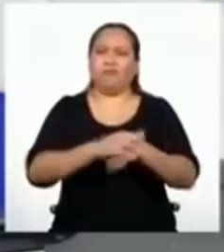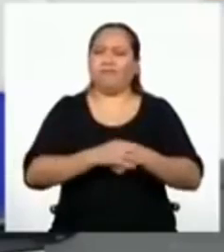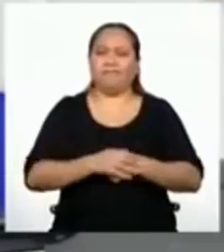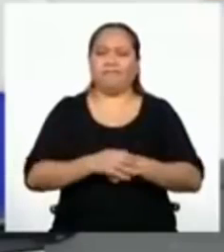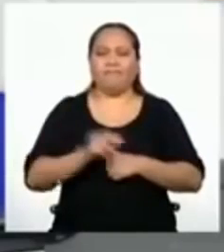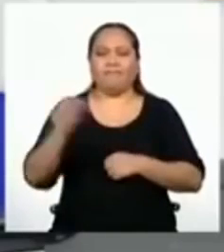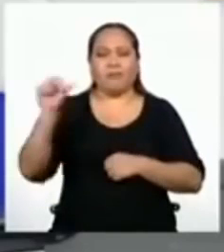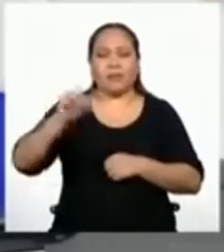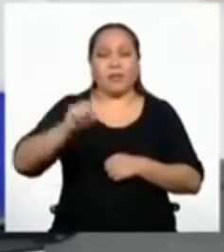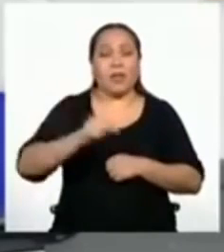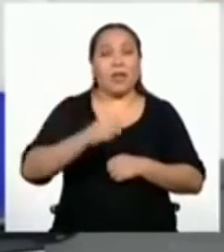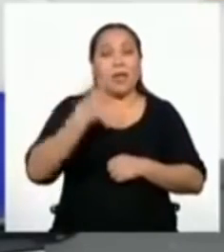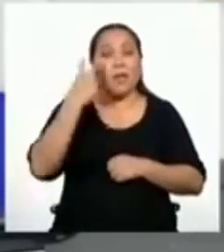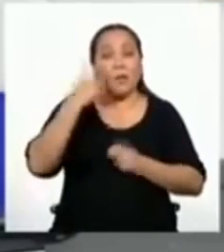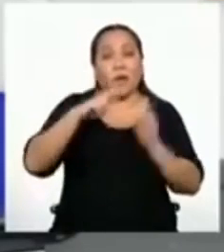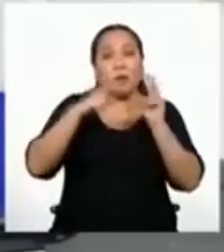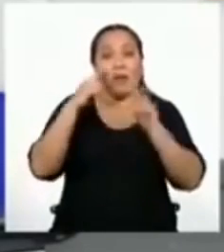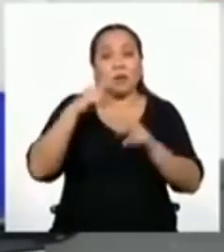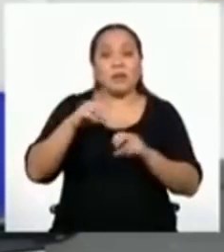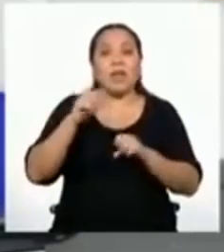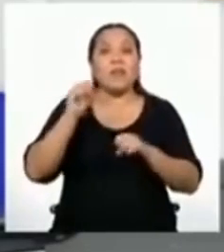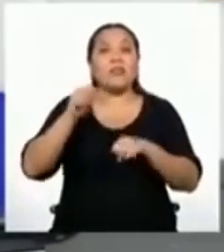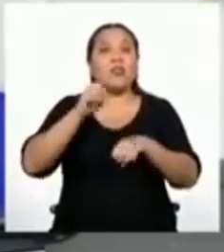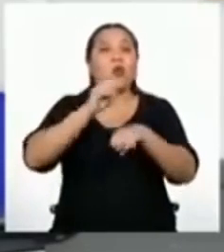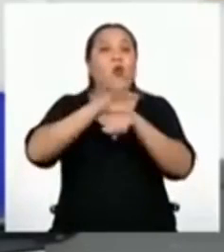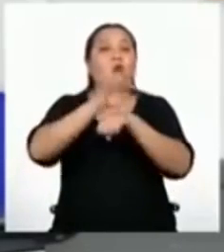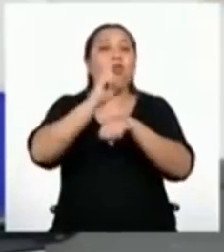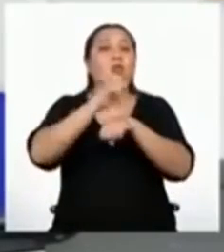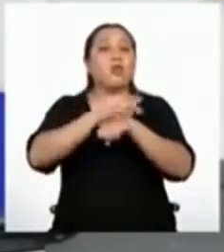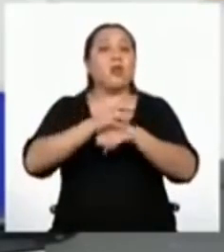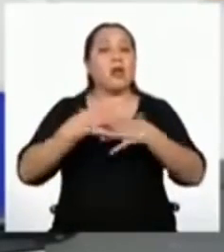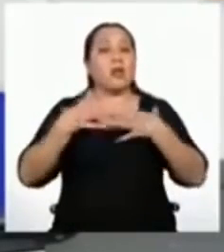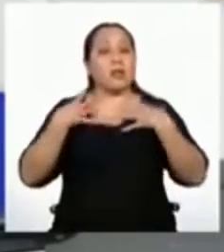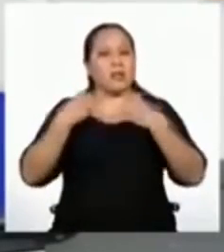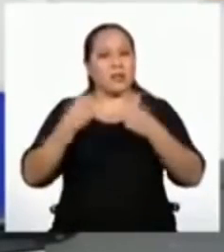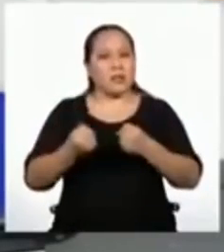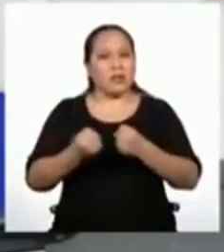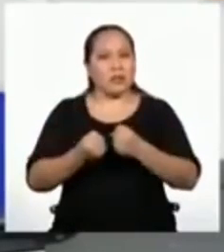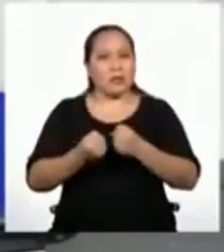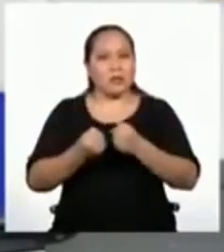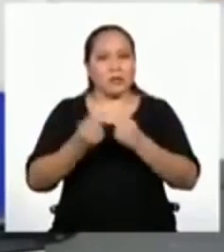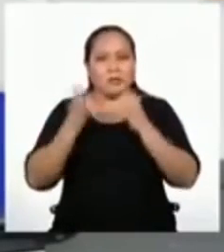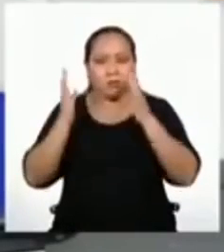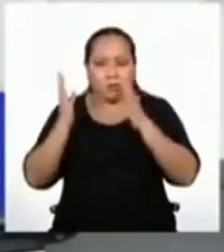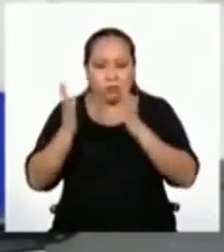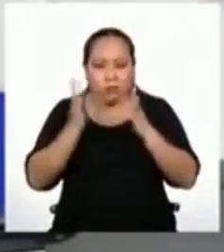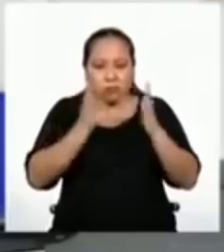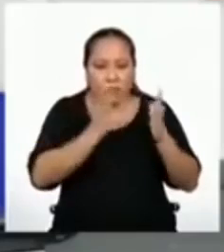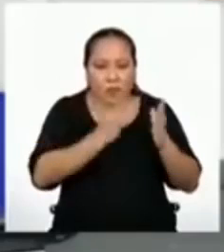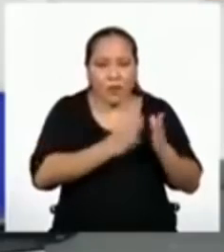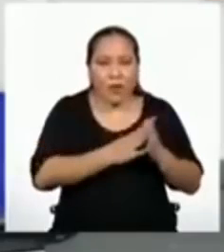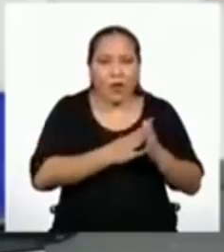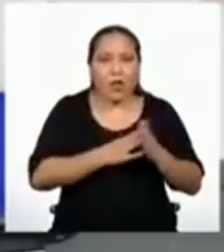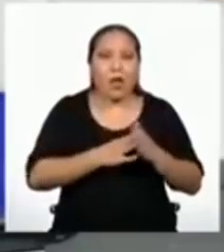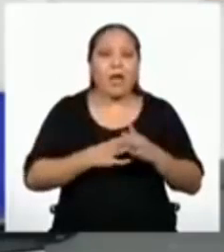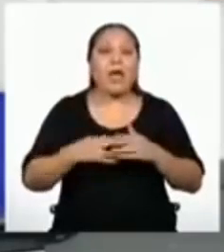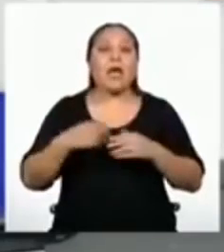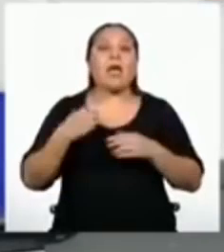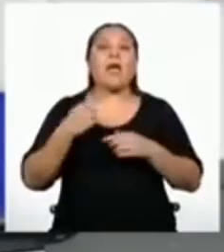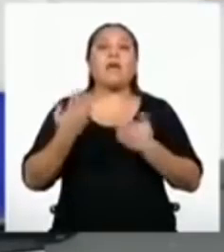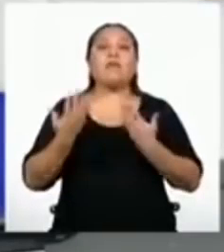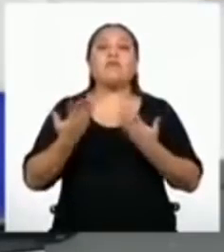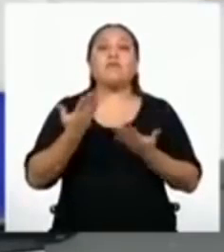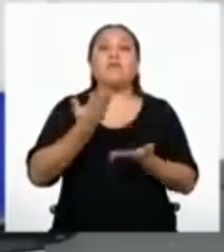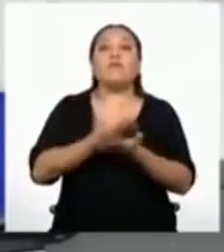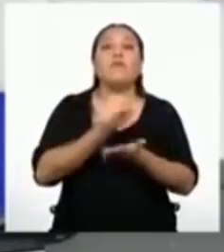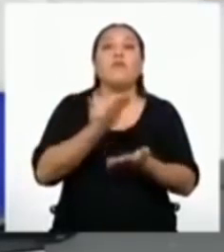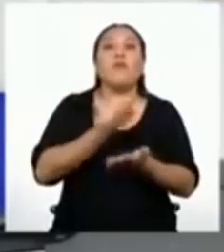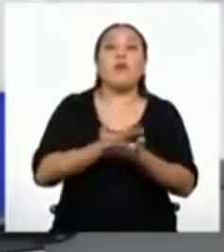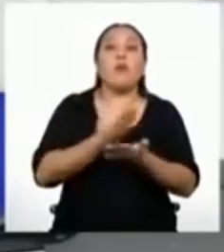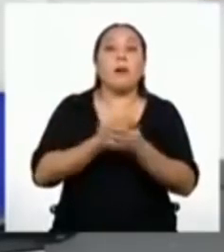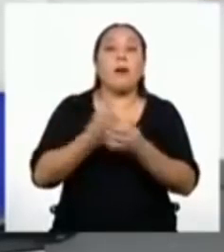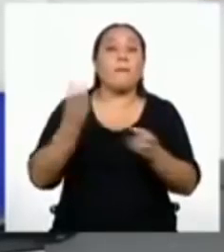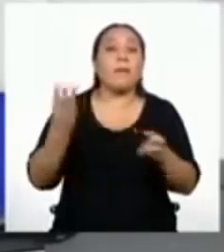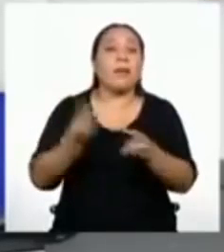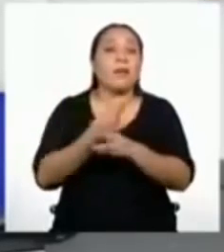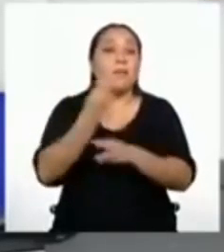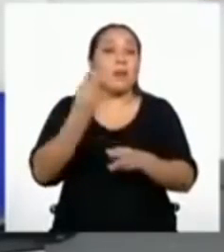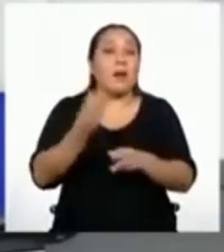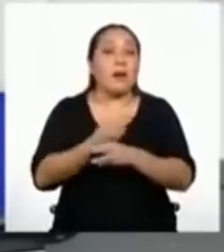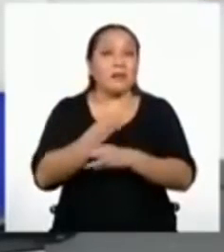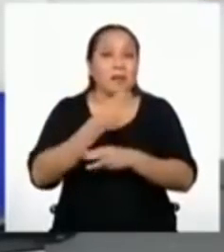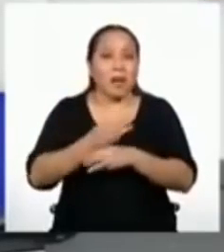hemos analizado, las medidas sanitarias se han basado en operaciones matemáticas. Tienen base científica.